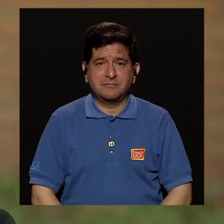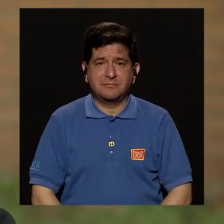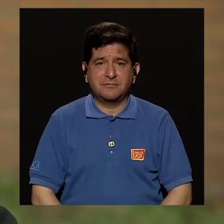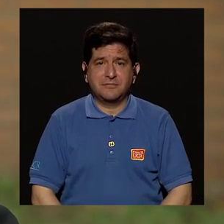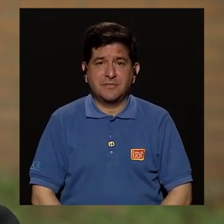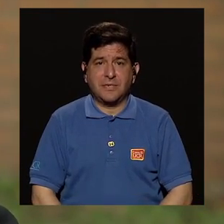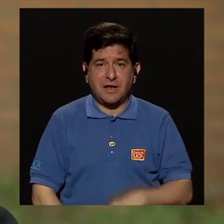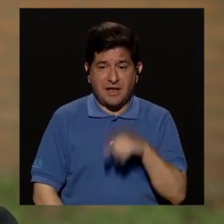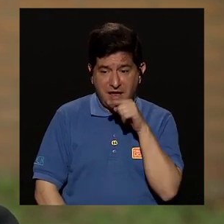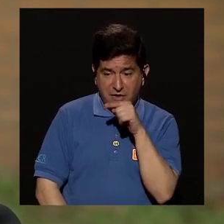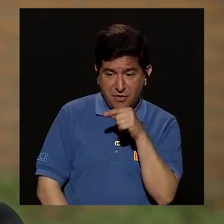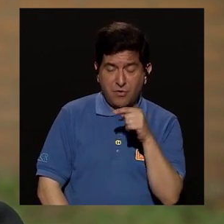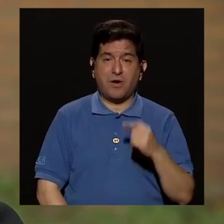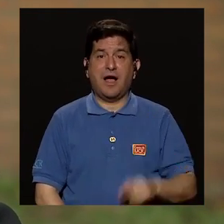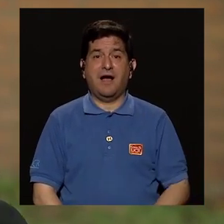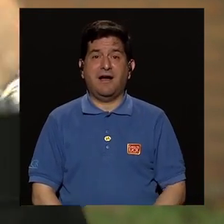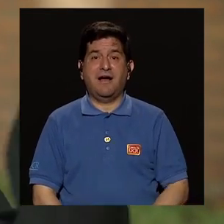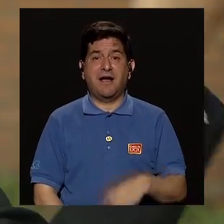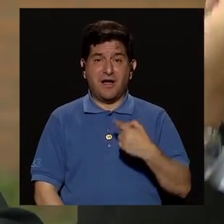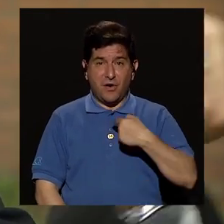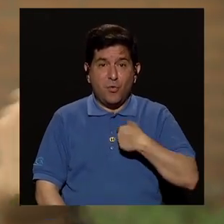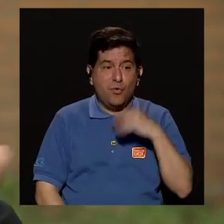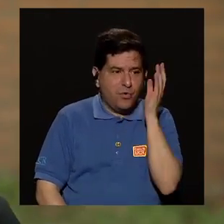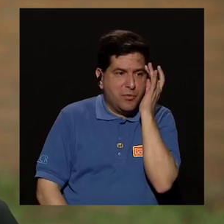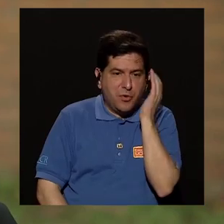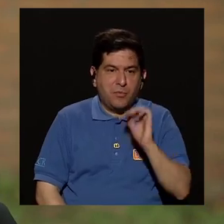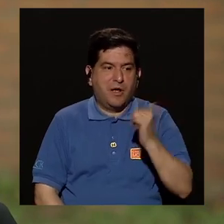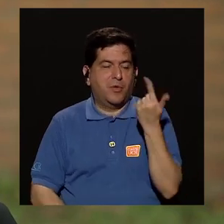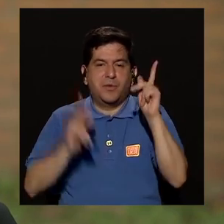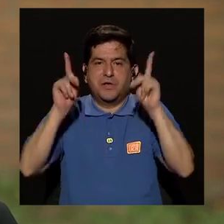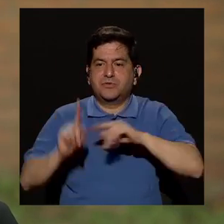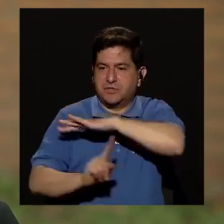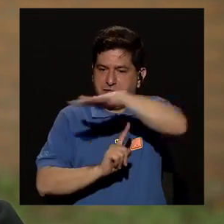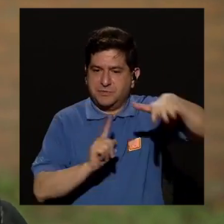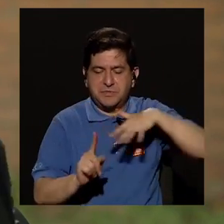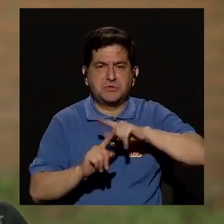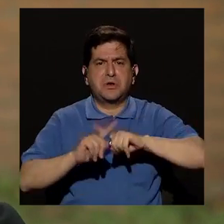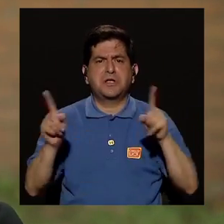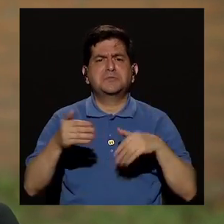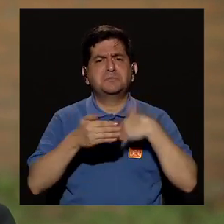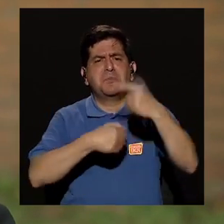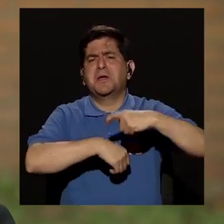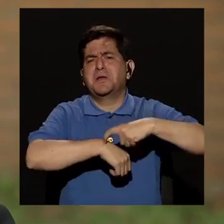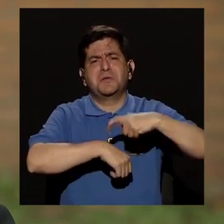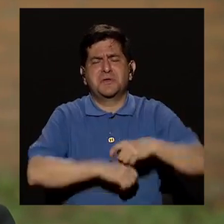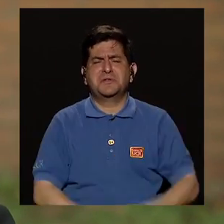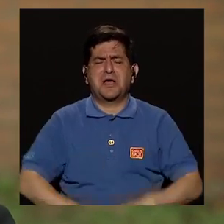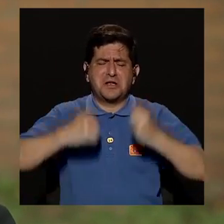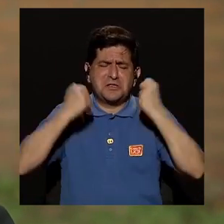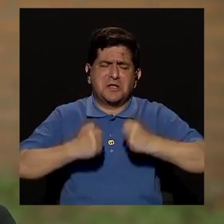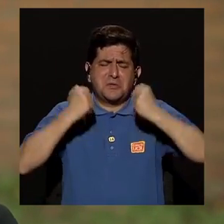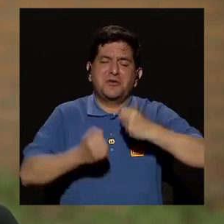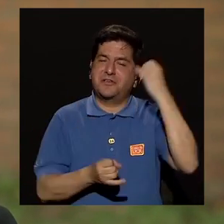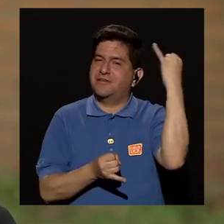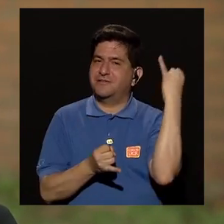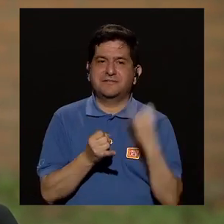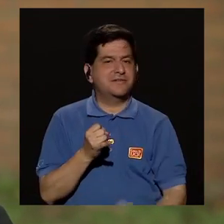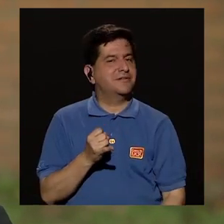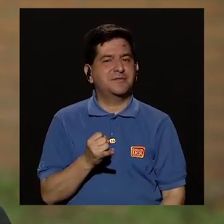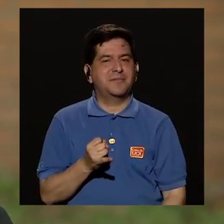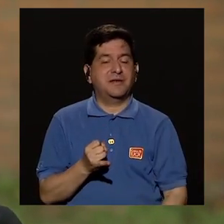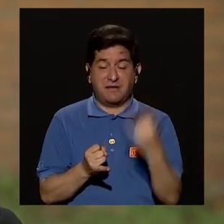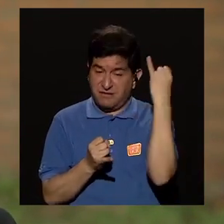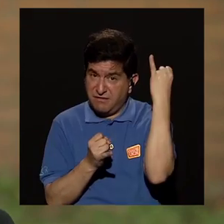el que está congojado con el berrinche es usted por lo que las otras personas están viendo pero después de un tiempo el berrinche va a pasar